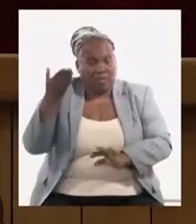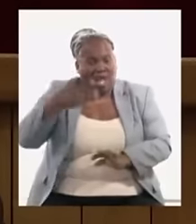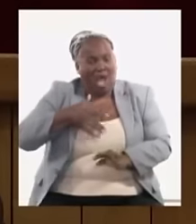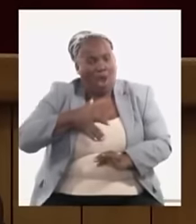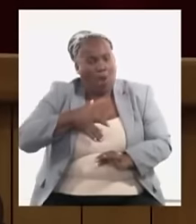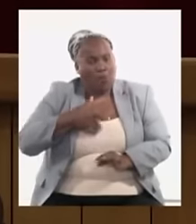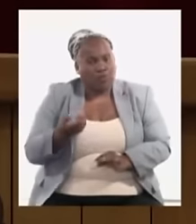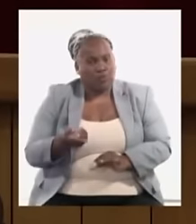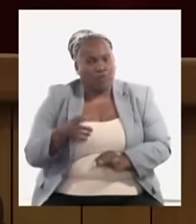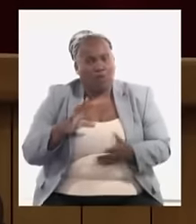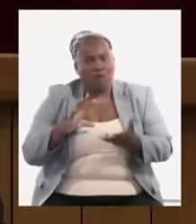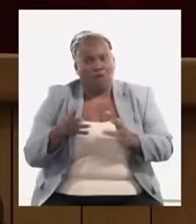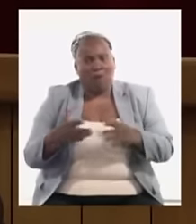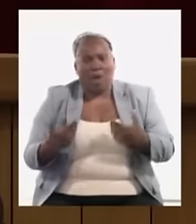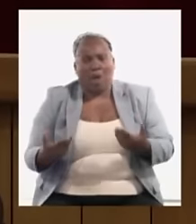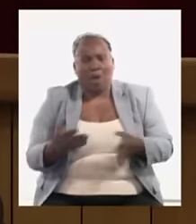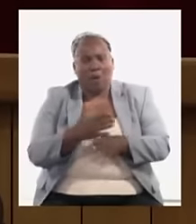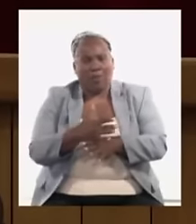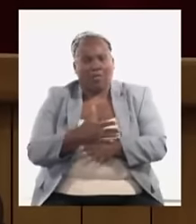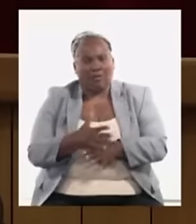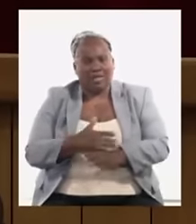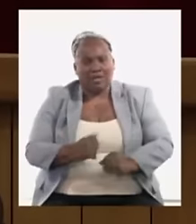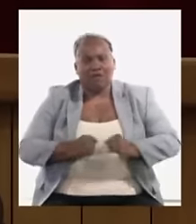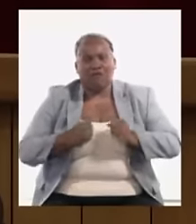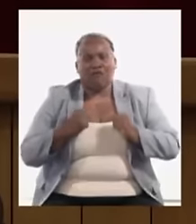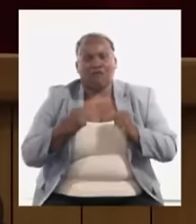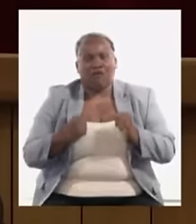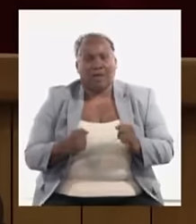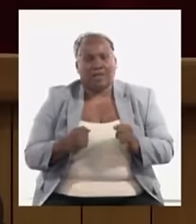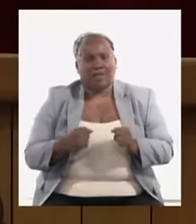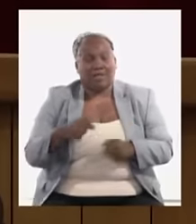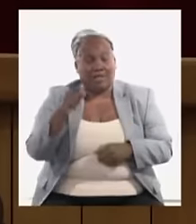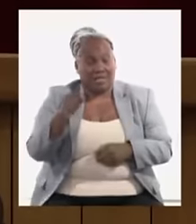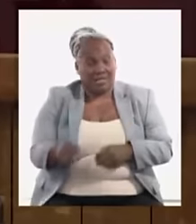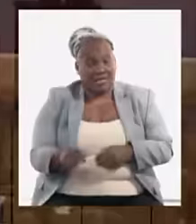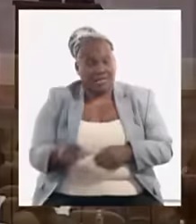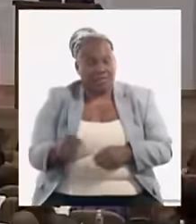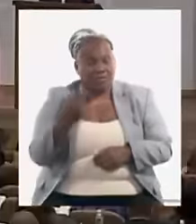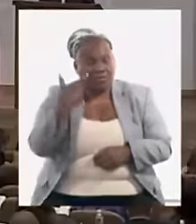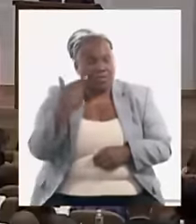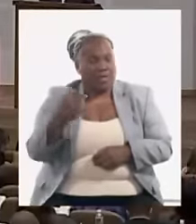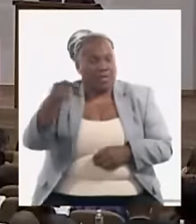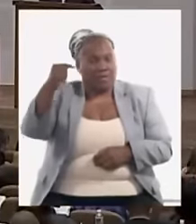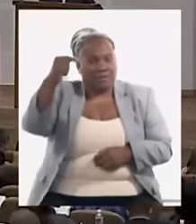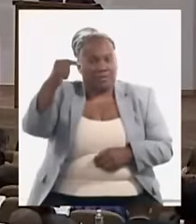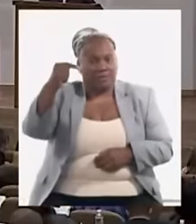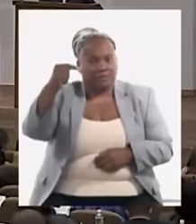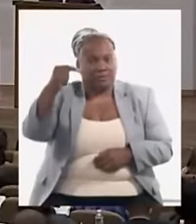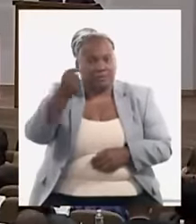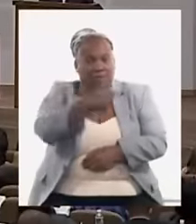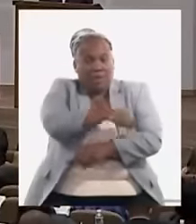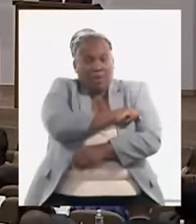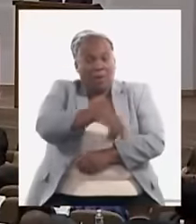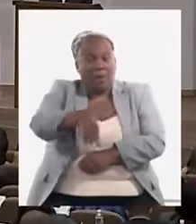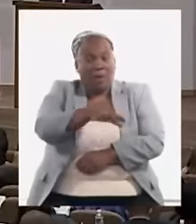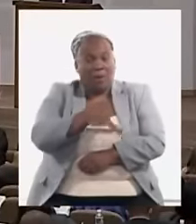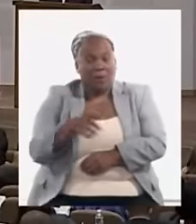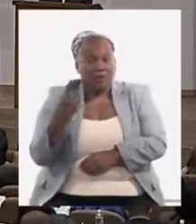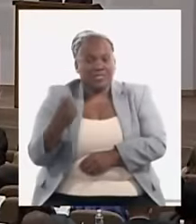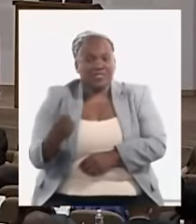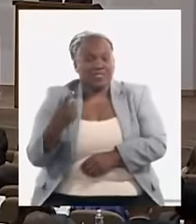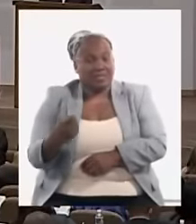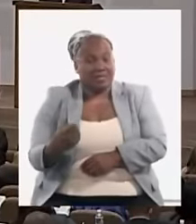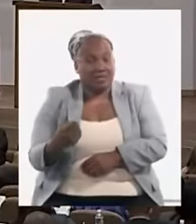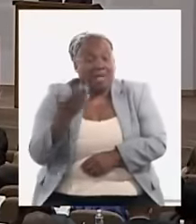de una manera diferente enérgica es algo imprescindible el pueblo no los demanda